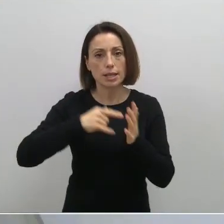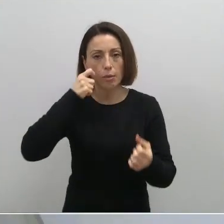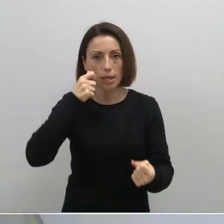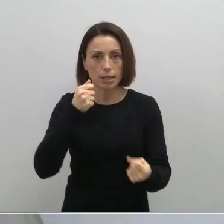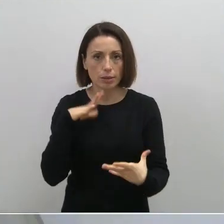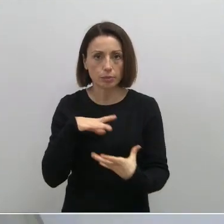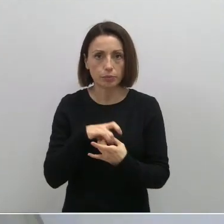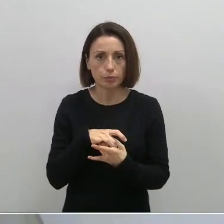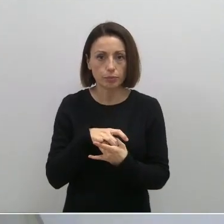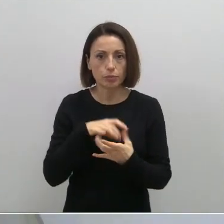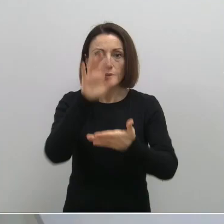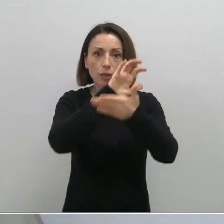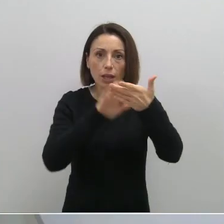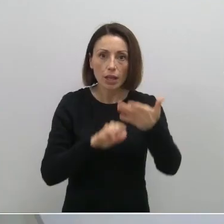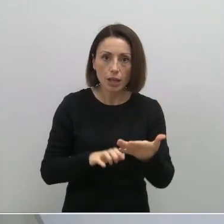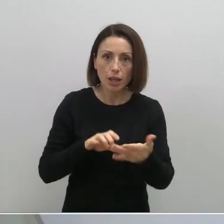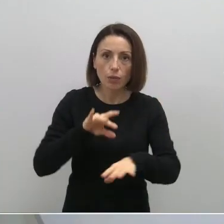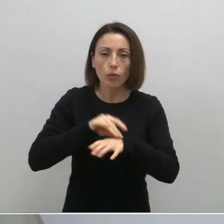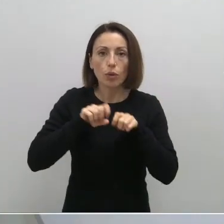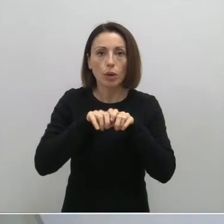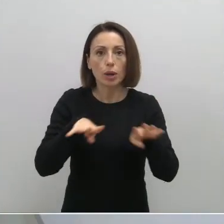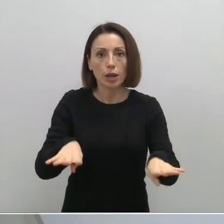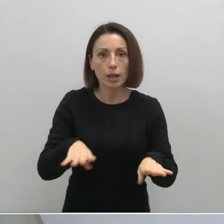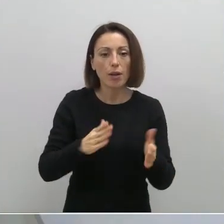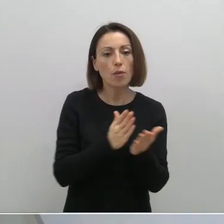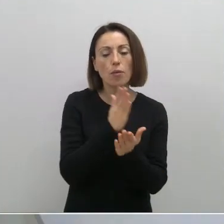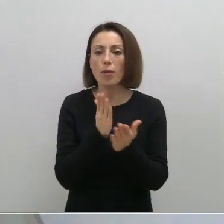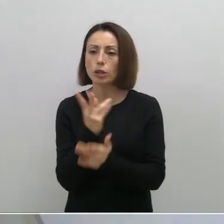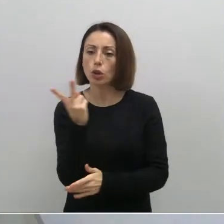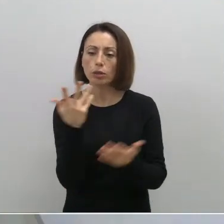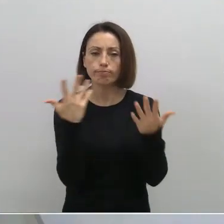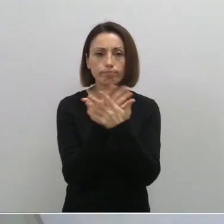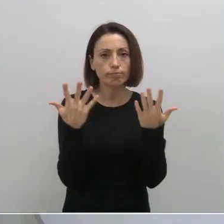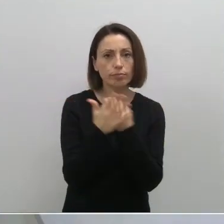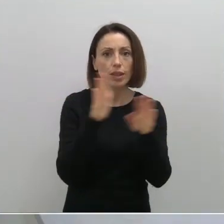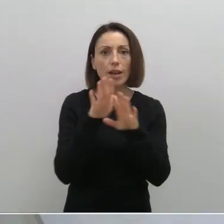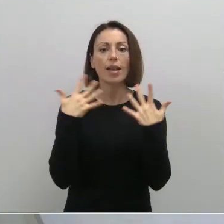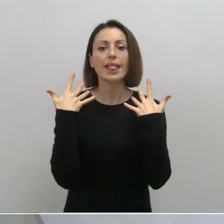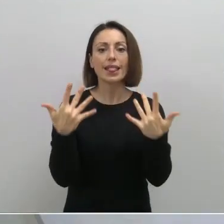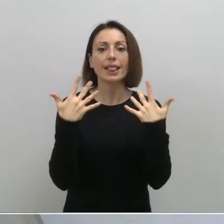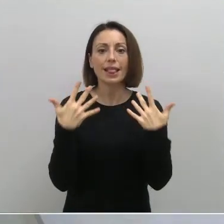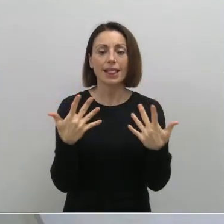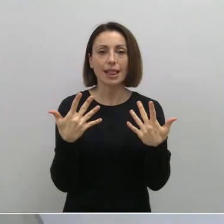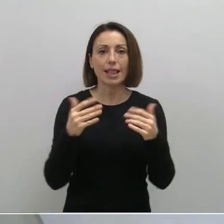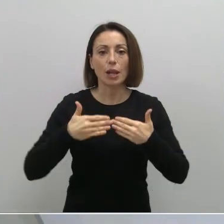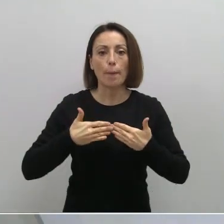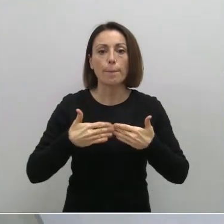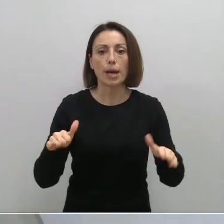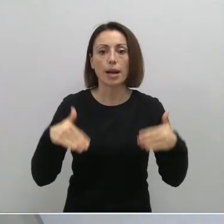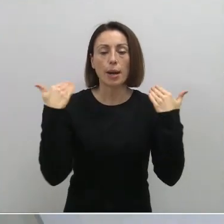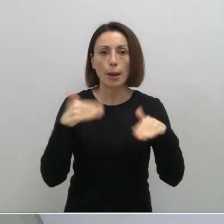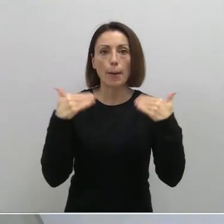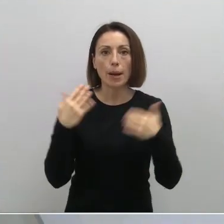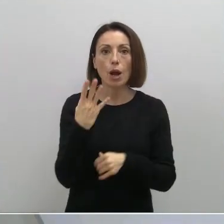Según el informe de epidemiología y la combinación de ambos factores, se podrán abrir las terrazas a partir de este mismo miércoles en